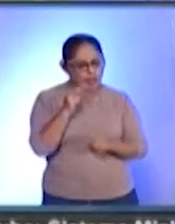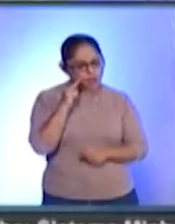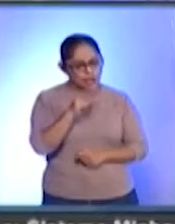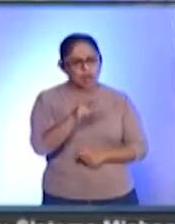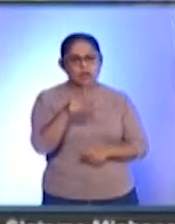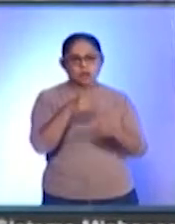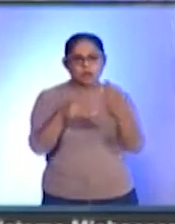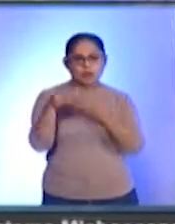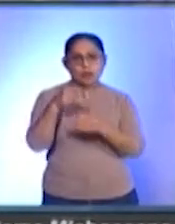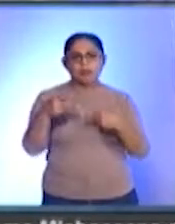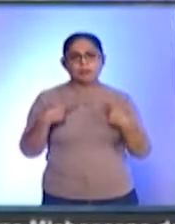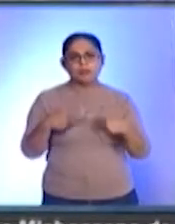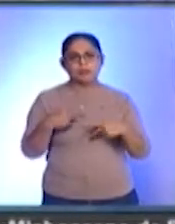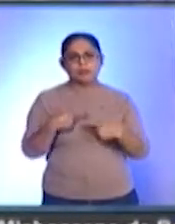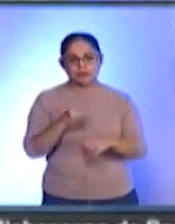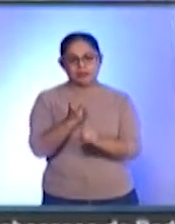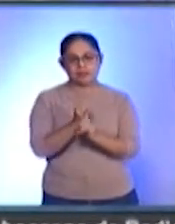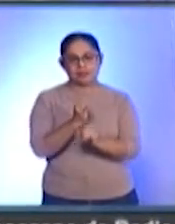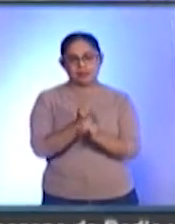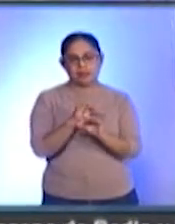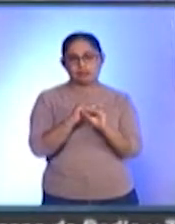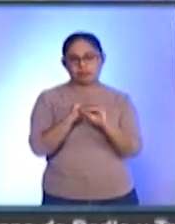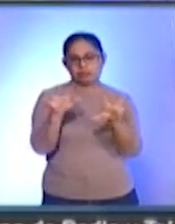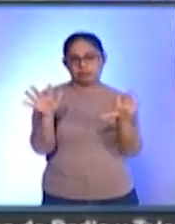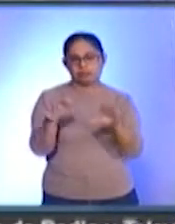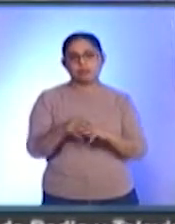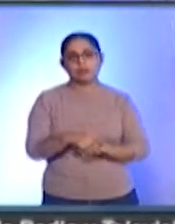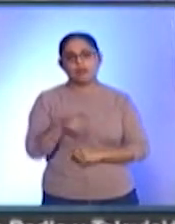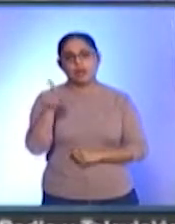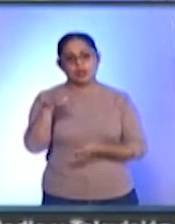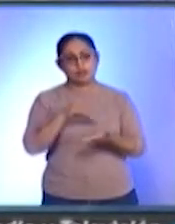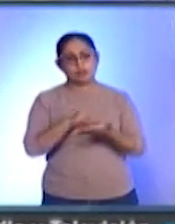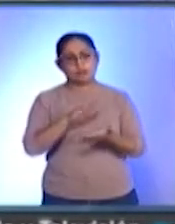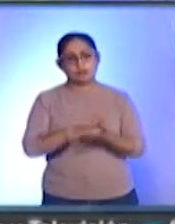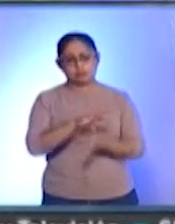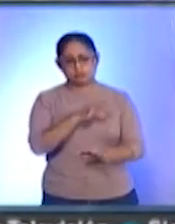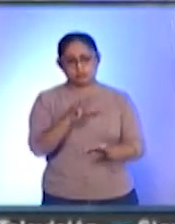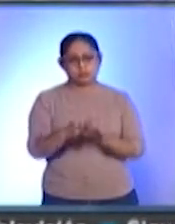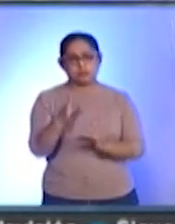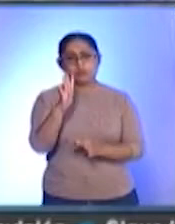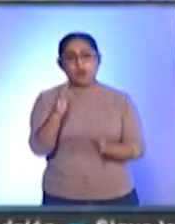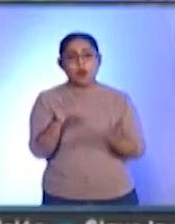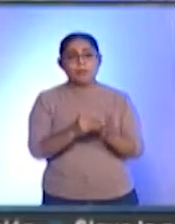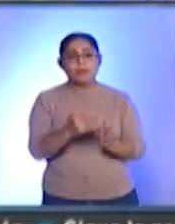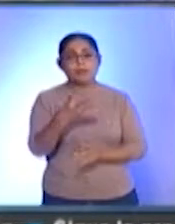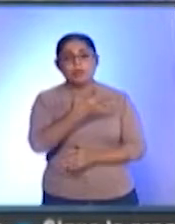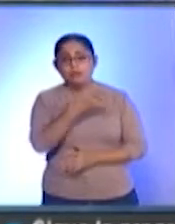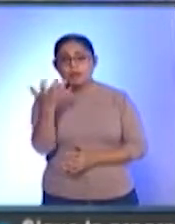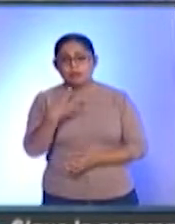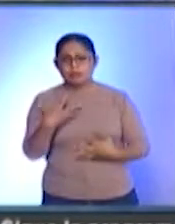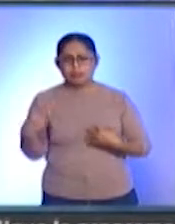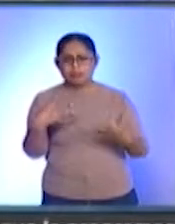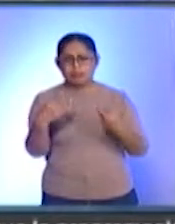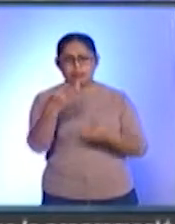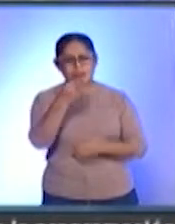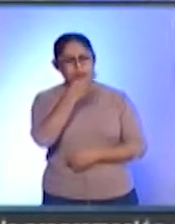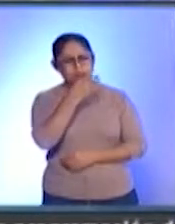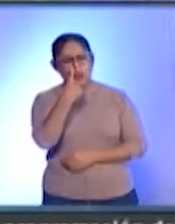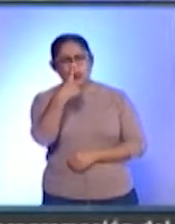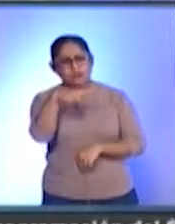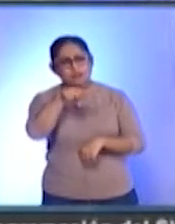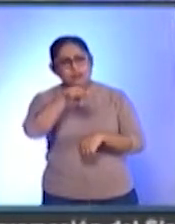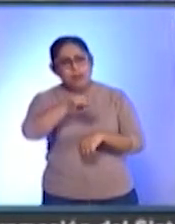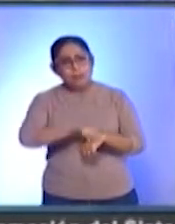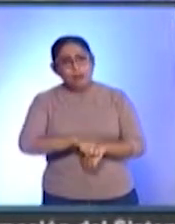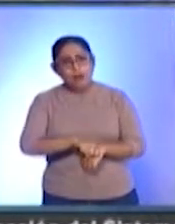a través de redes sociales, el mandatario Michoacán informó el registro de un total de 5.500 contagios en solo una semana, la mitad